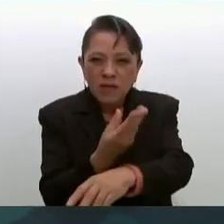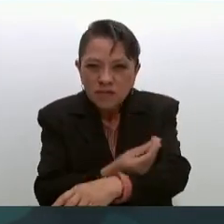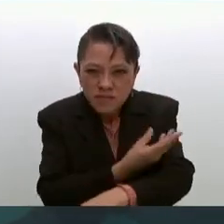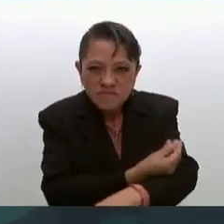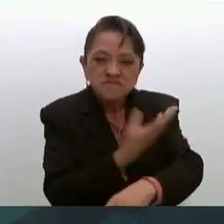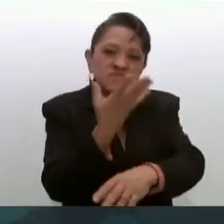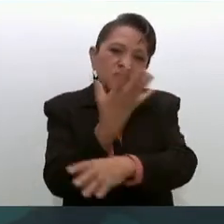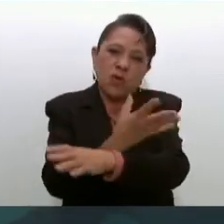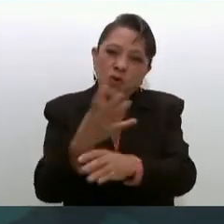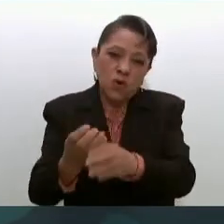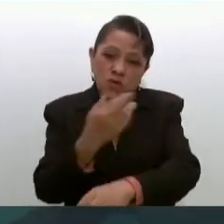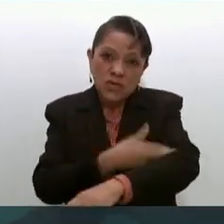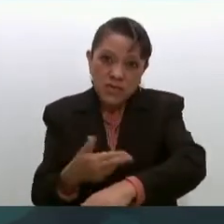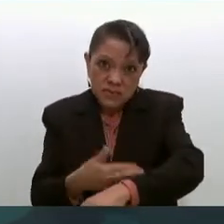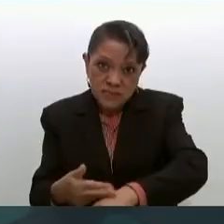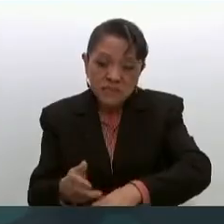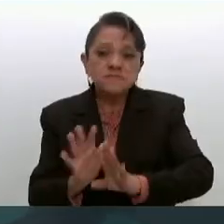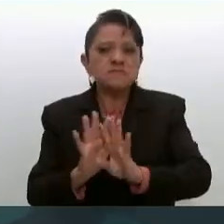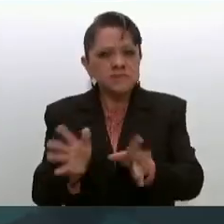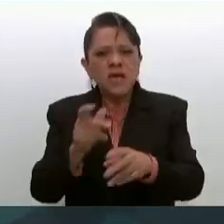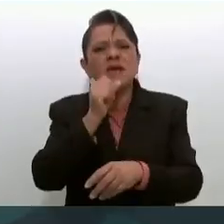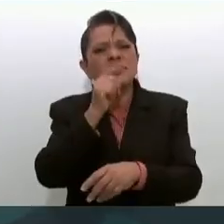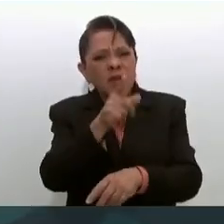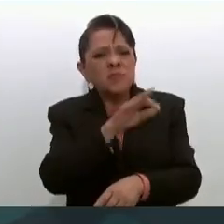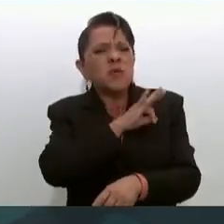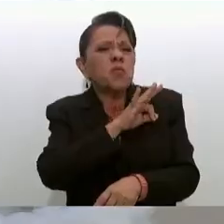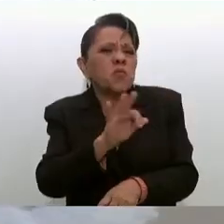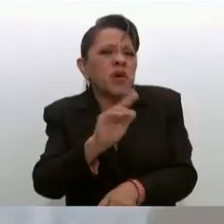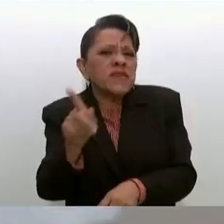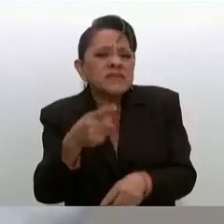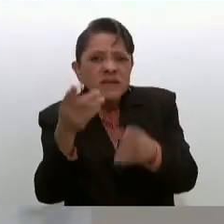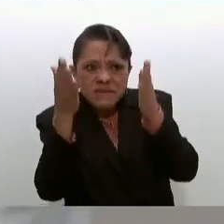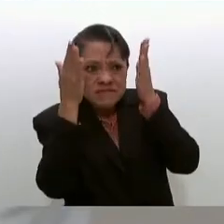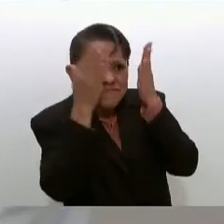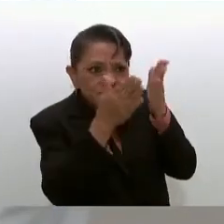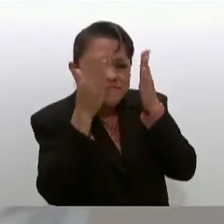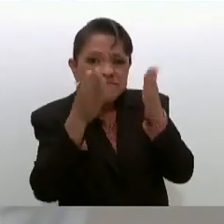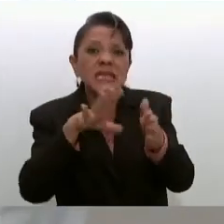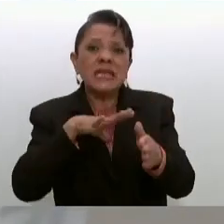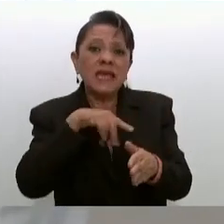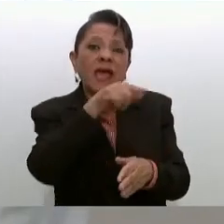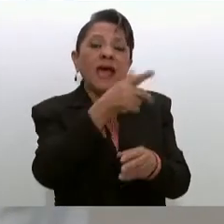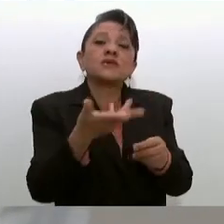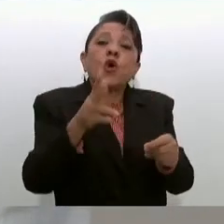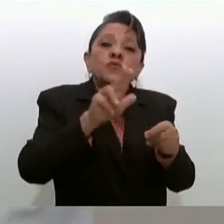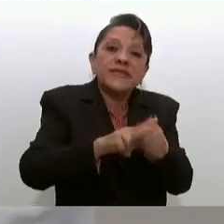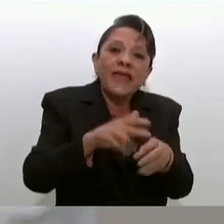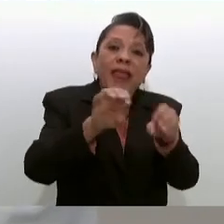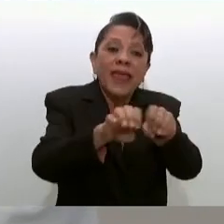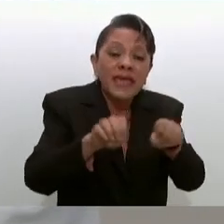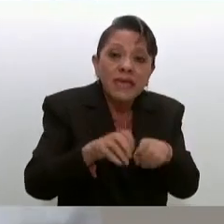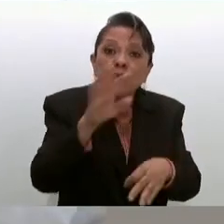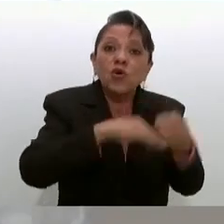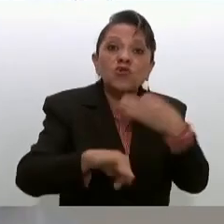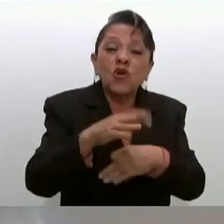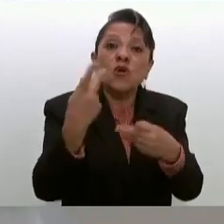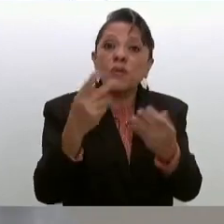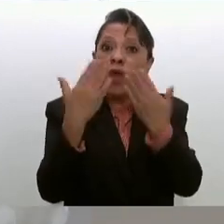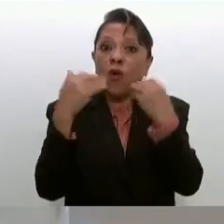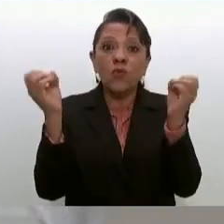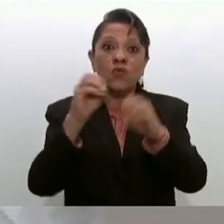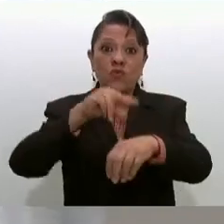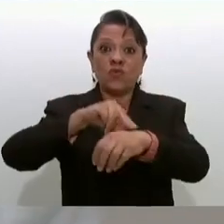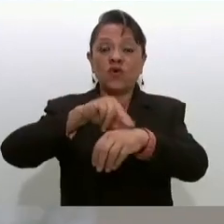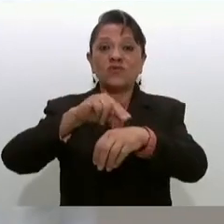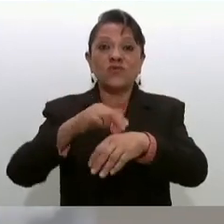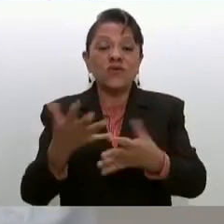enfocarnos, porque podemos tener los equipos y la infraestructura bien, pero sin personal de nada sirve. Identificamos brechas de plantillas para cubrir